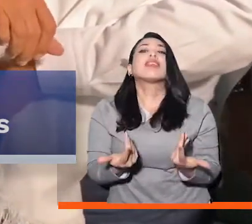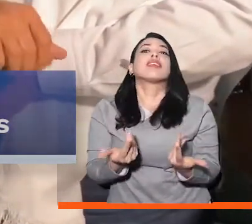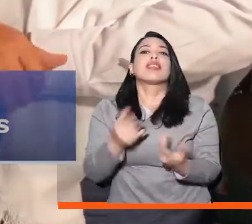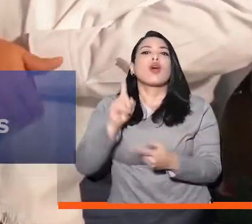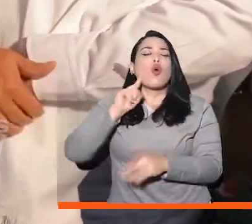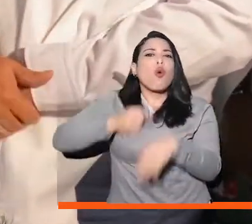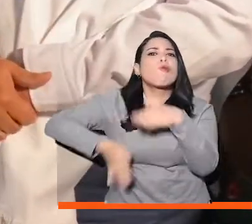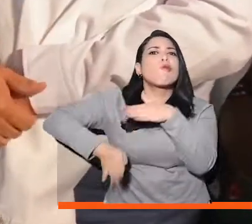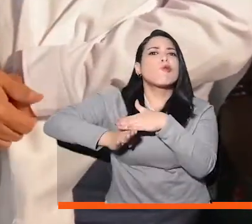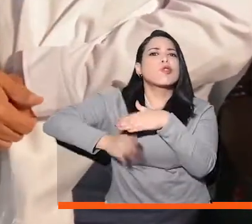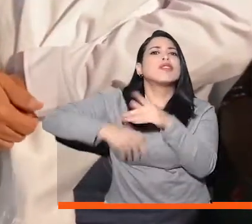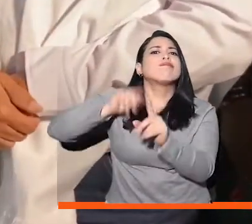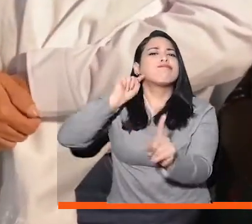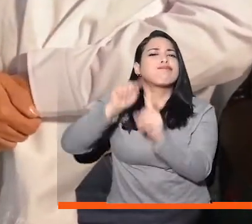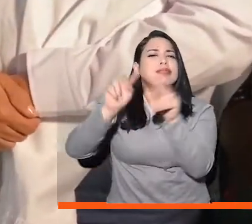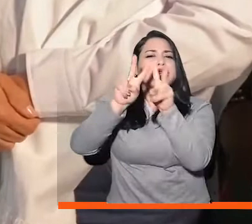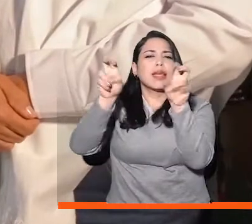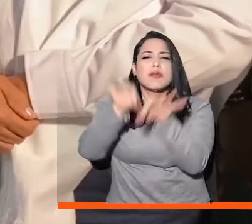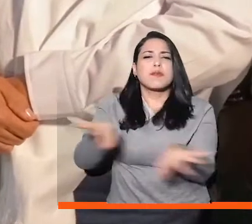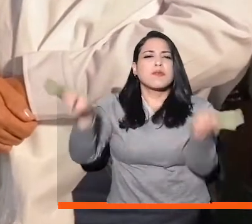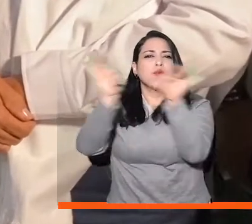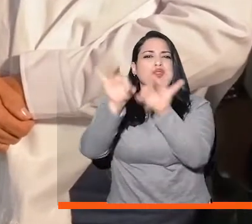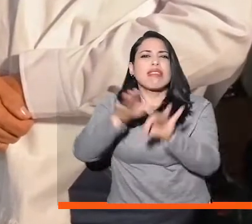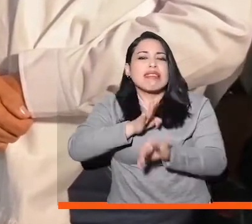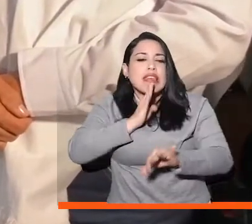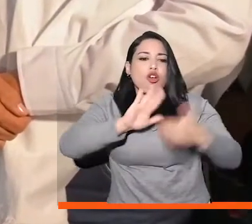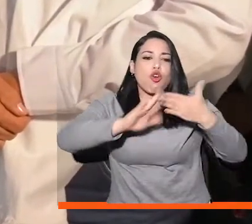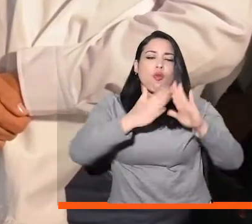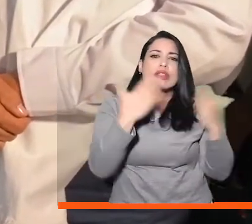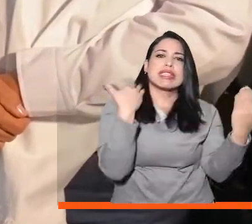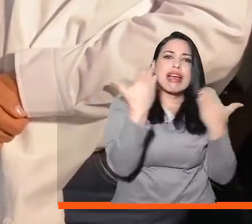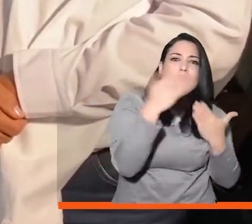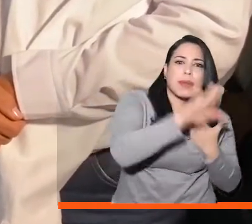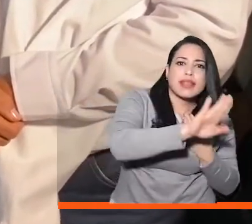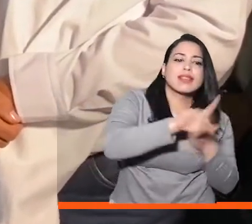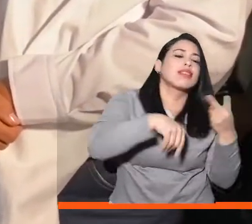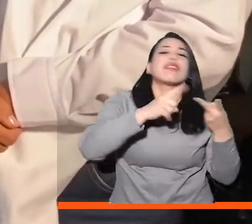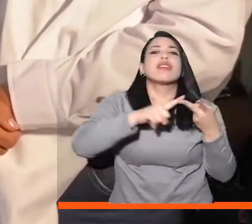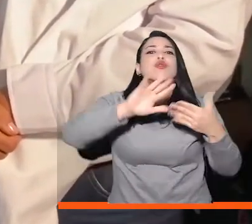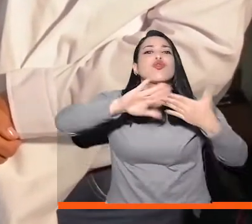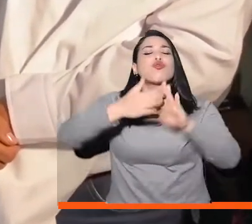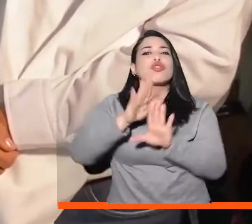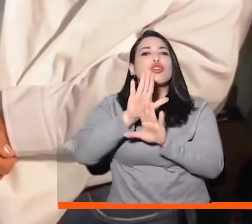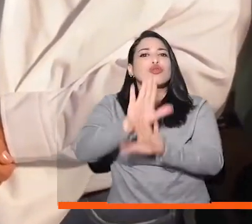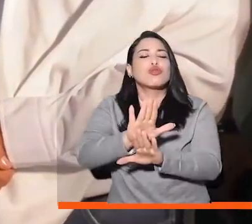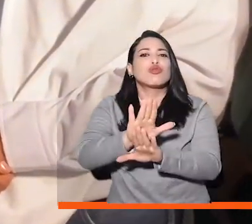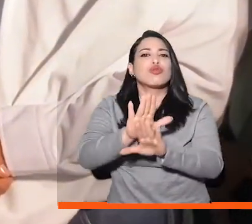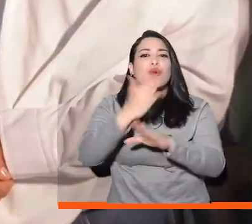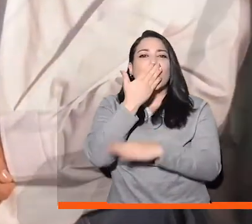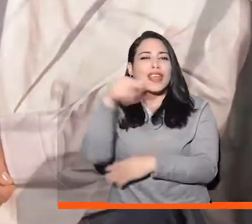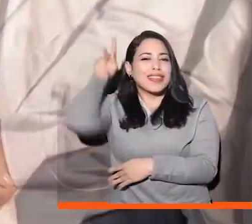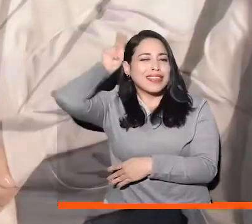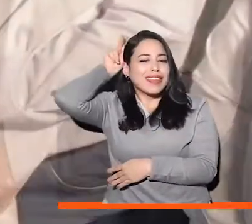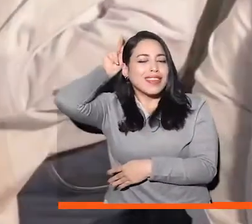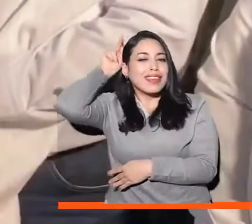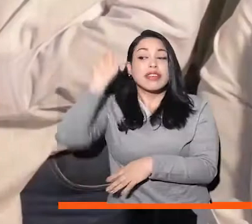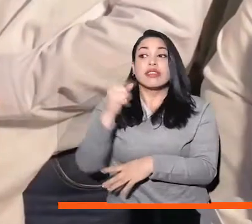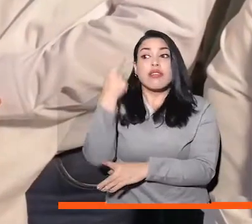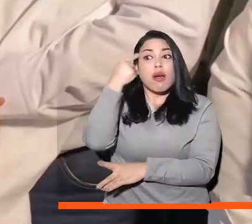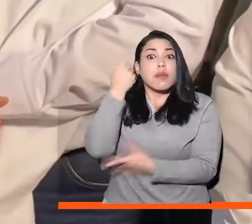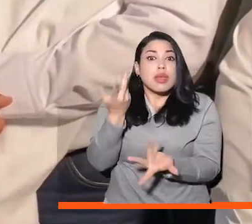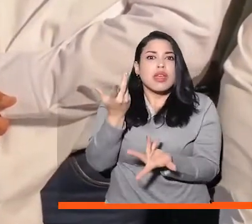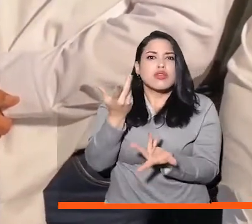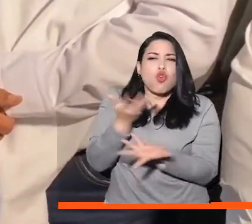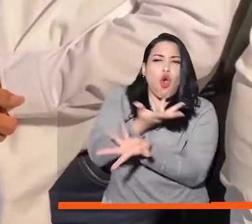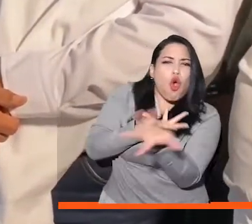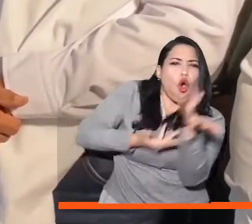para avanzar en temas específicos con las comunidades campesinas y con las comunidades indígenas Yo